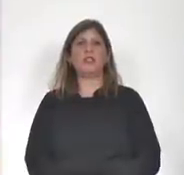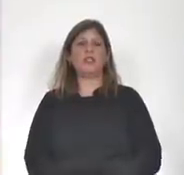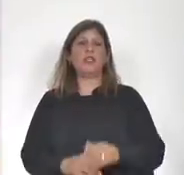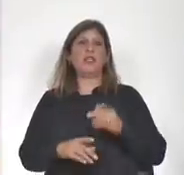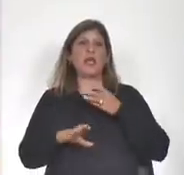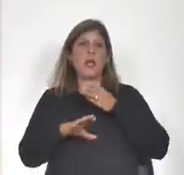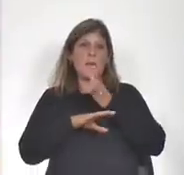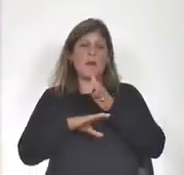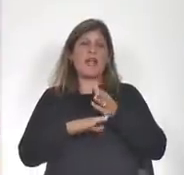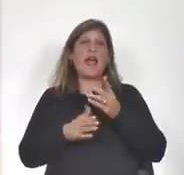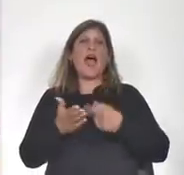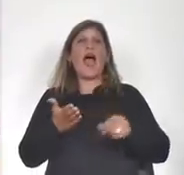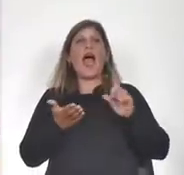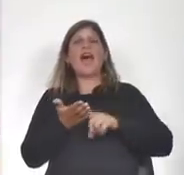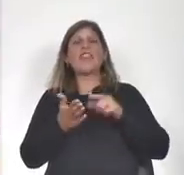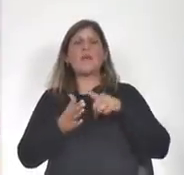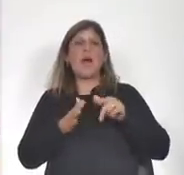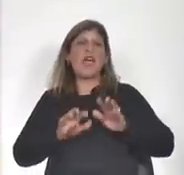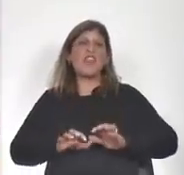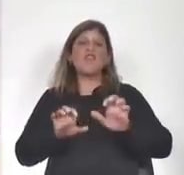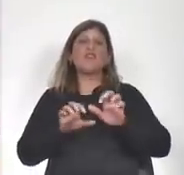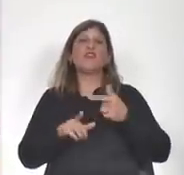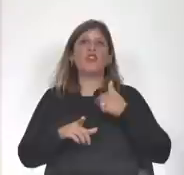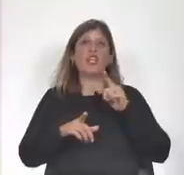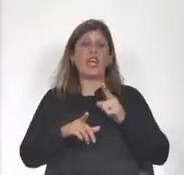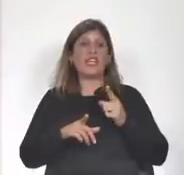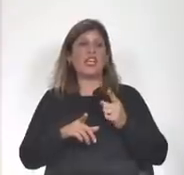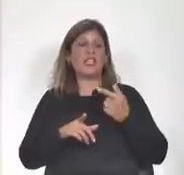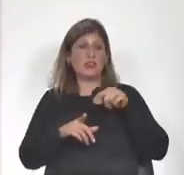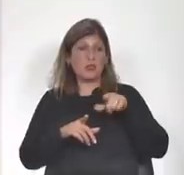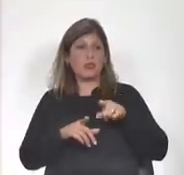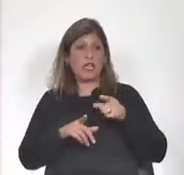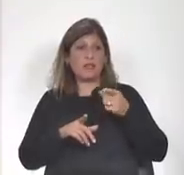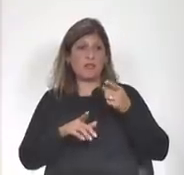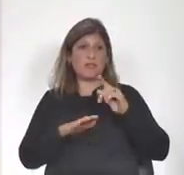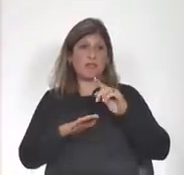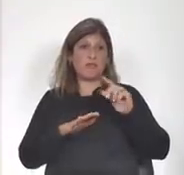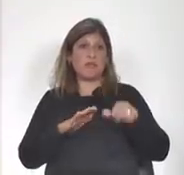participan además de funcionarios que se encuentran bajo la dependencia de la propia ministra